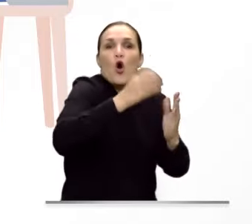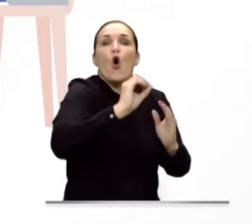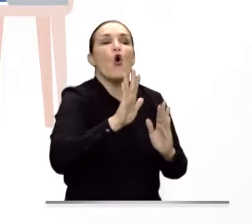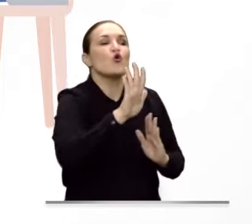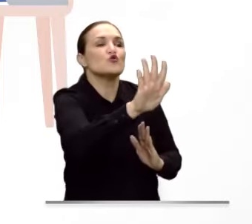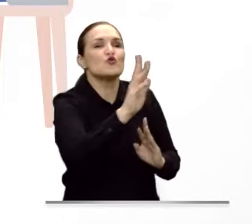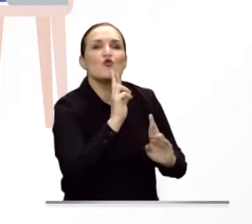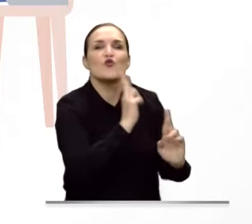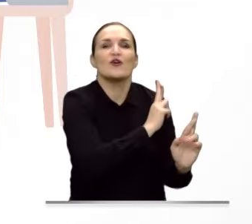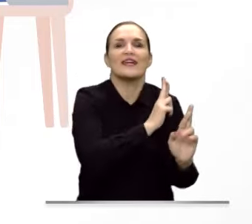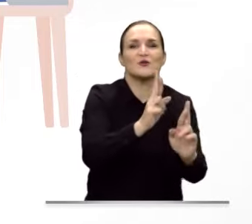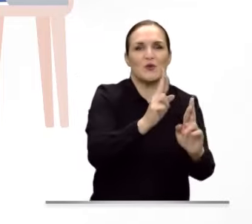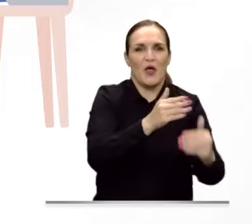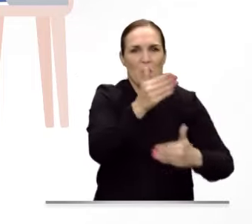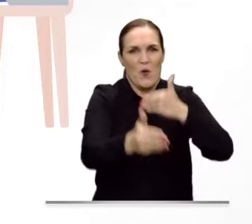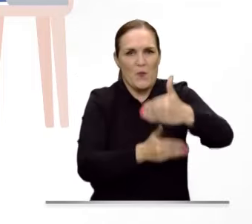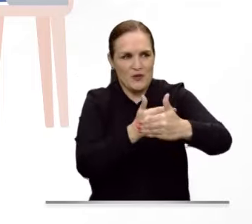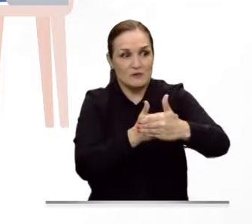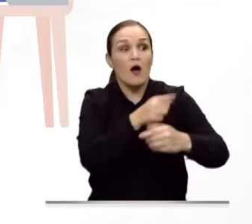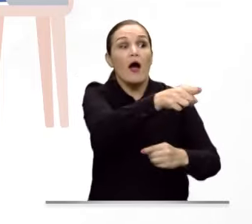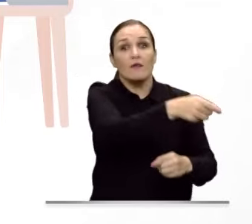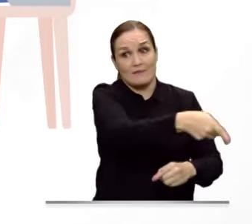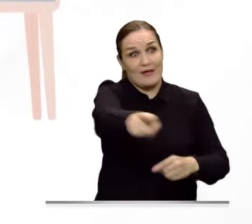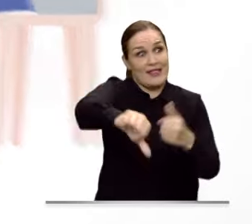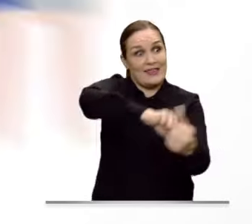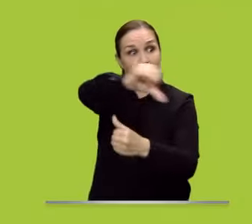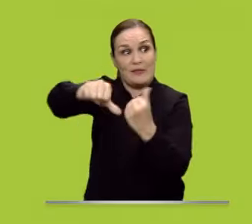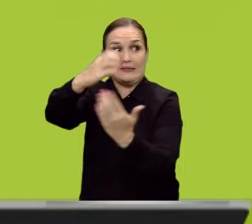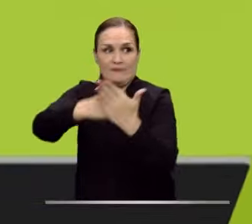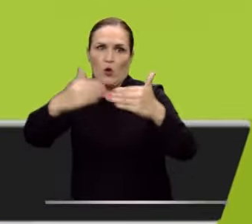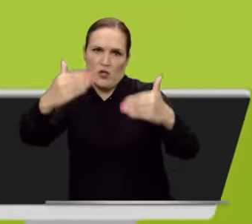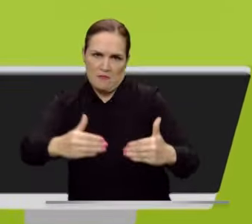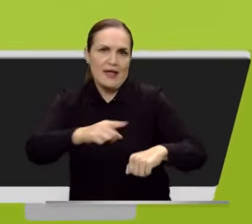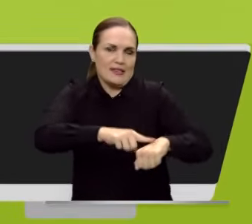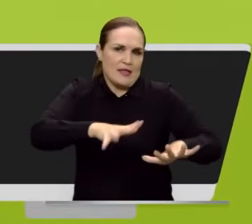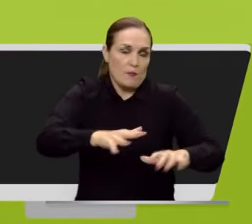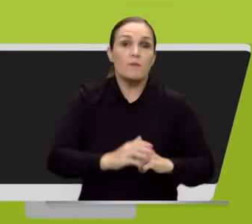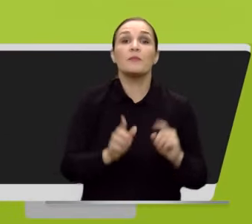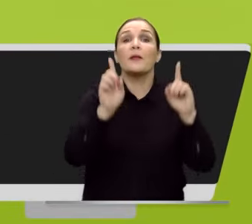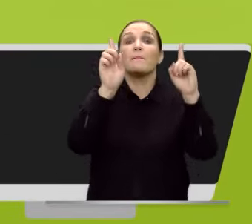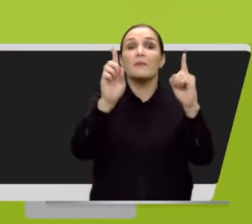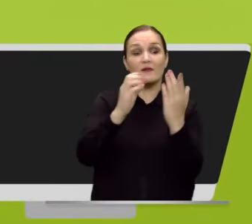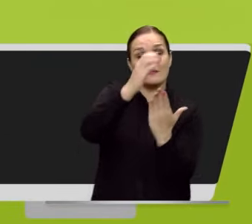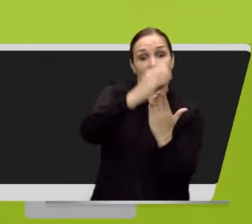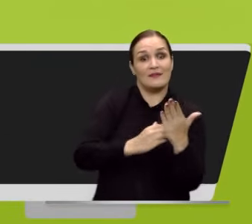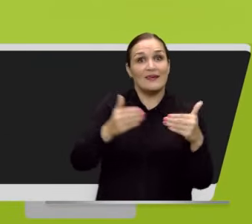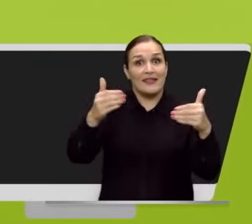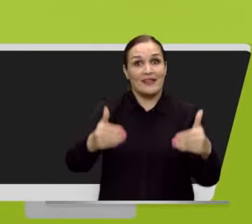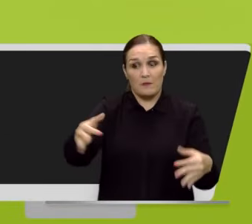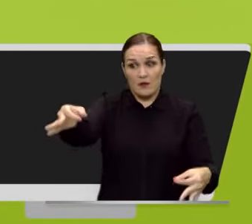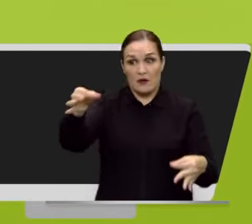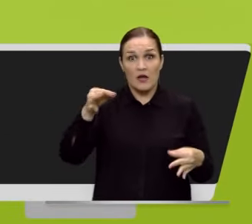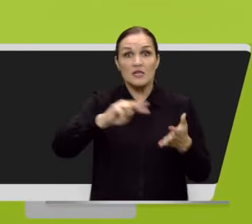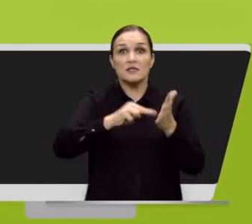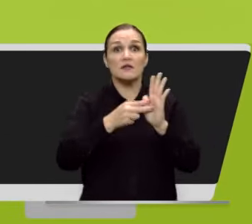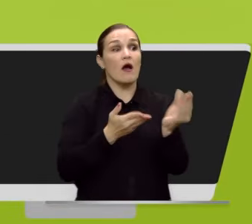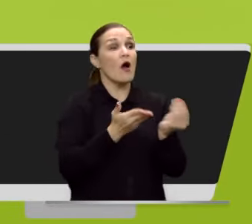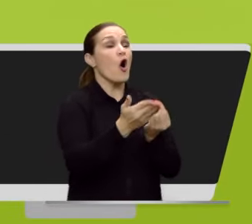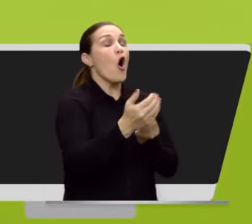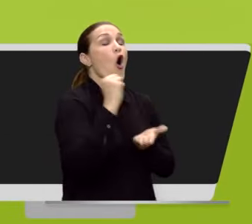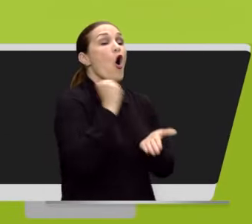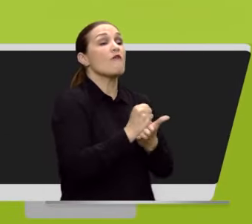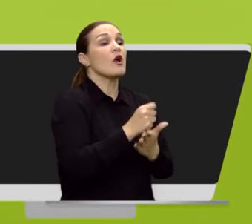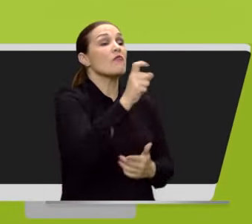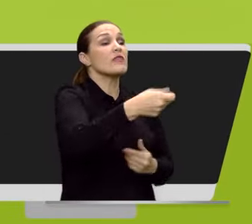temporalmente el certificado del médico o los resultados del examen médico de ingreso, mientras tramita el solicitado. Recordemos que el